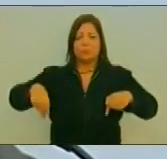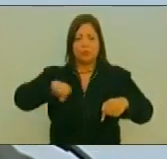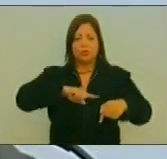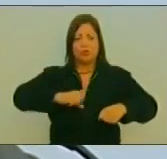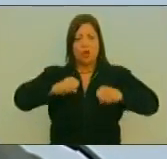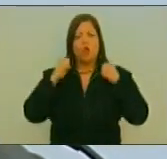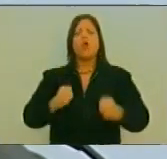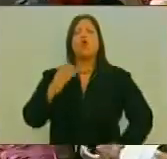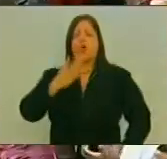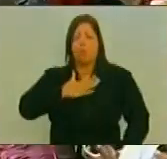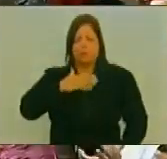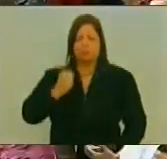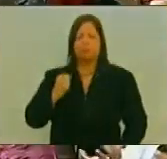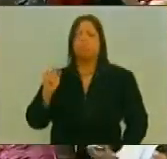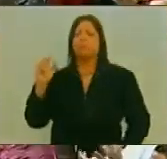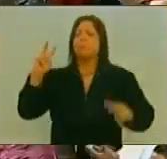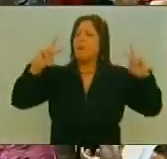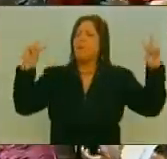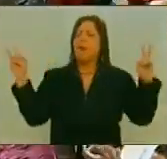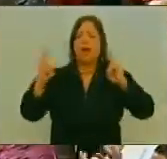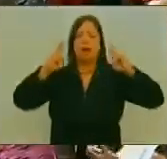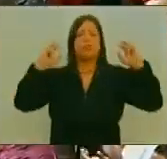Convencidos De que vamos a triunfar